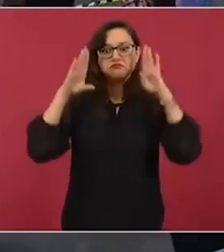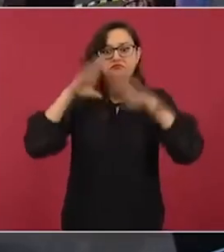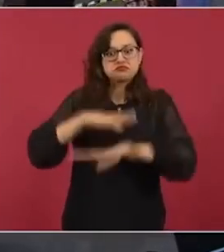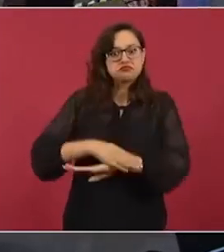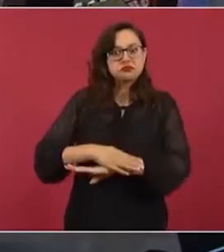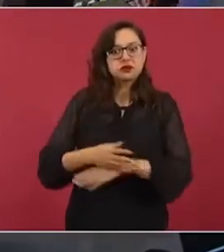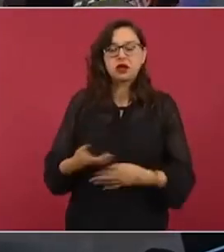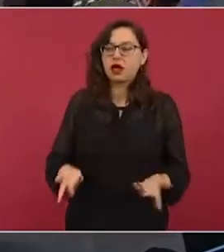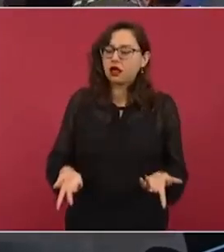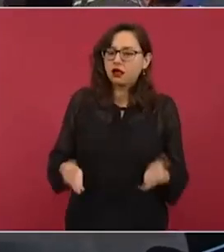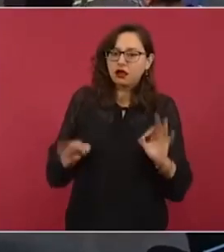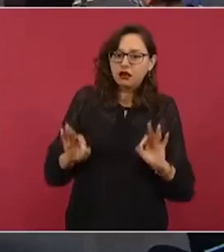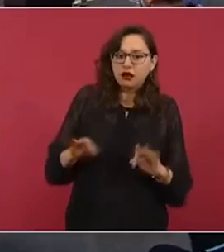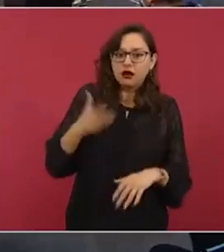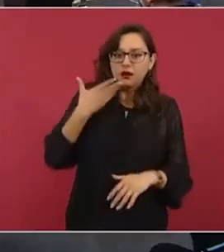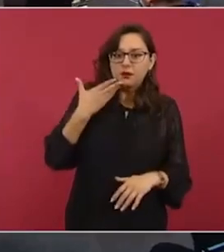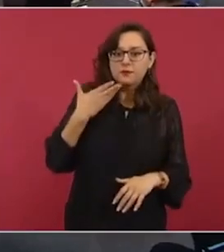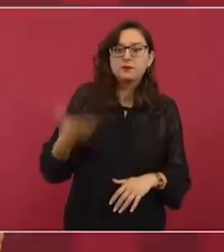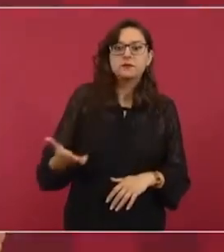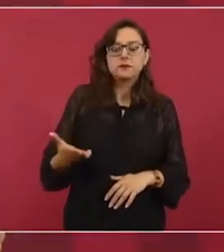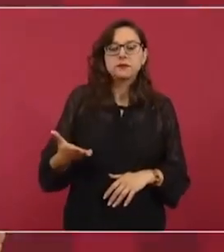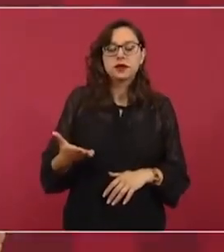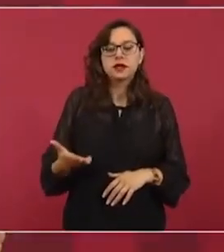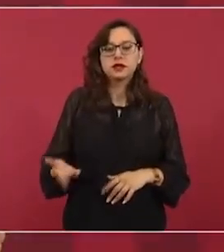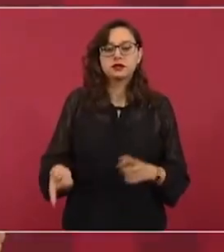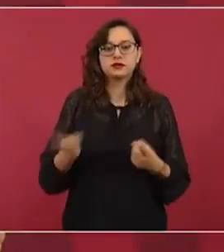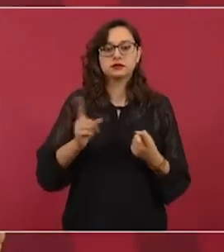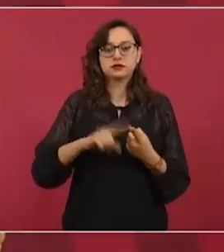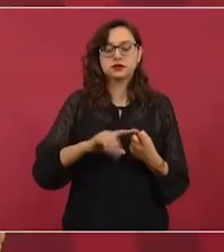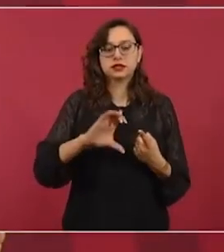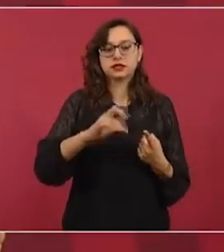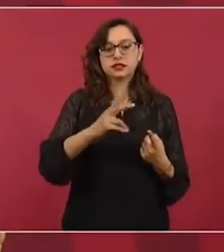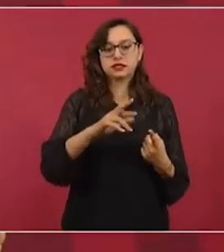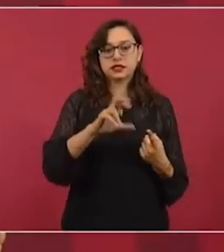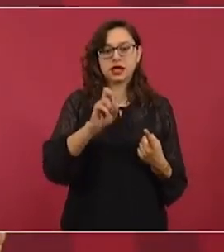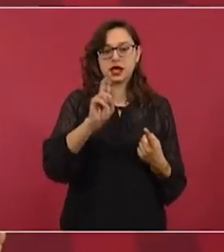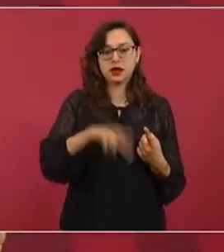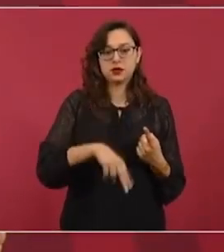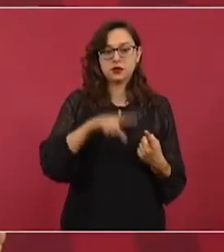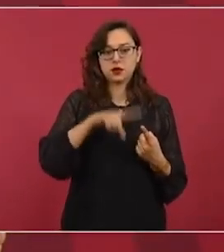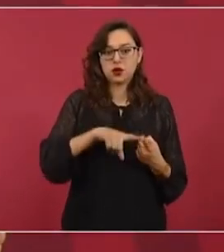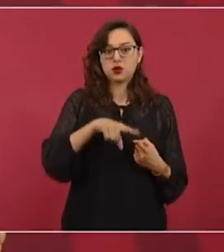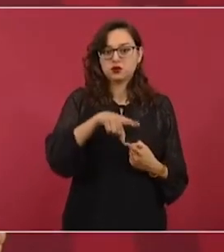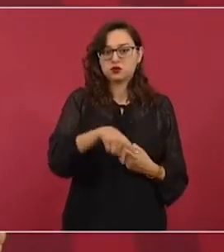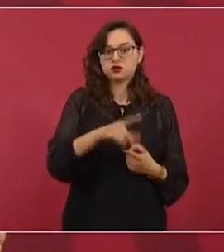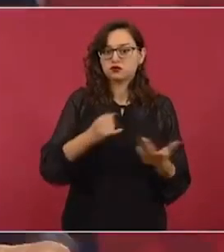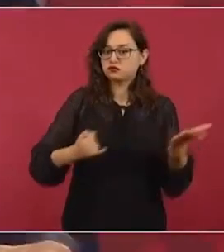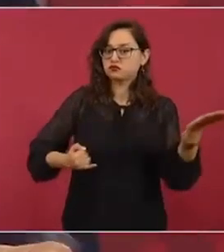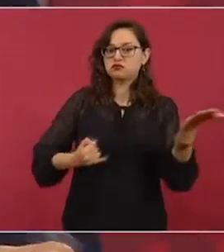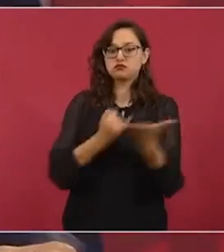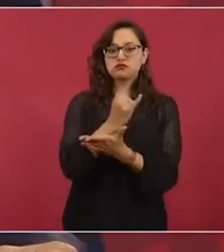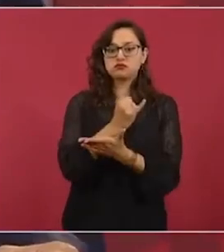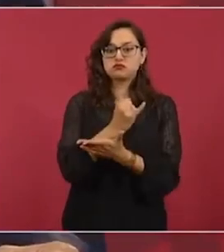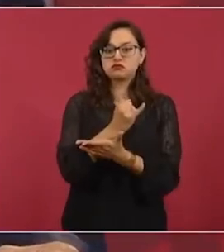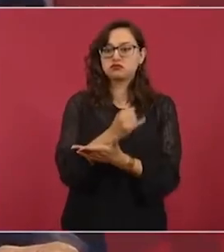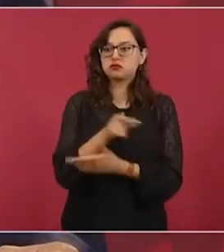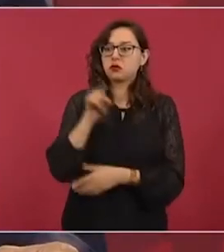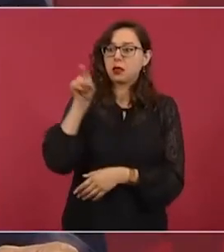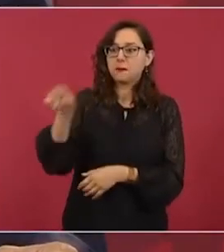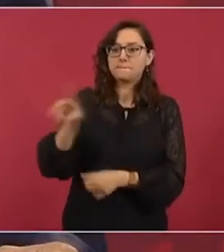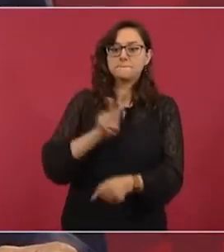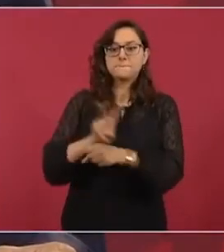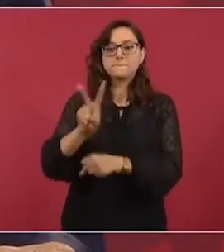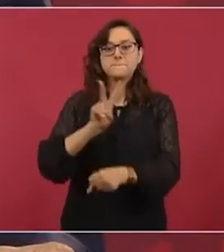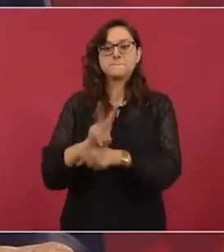ya Chevron va a extraer un millón de barriles diarios de